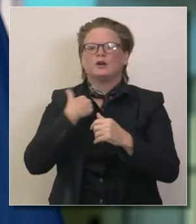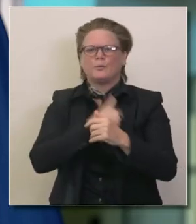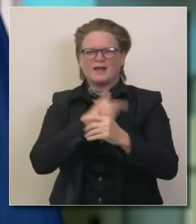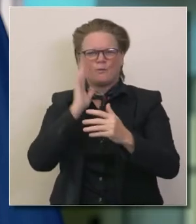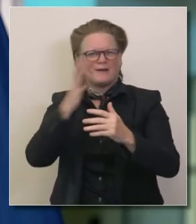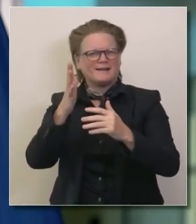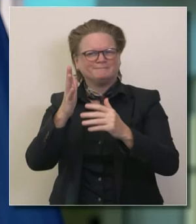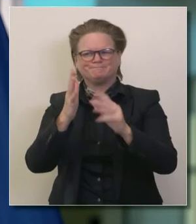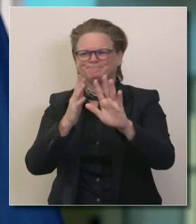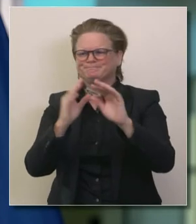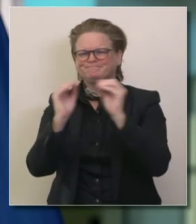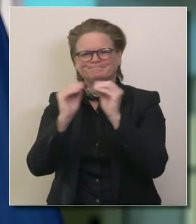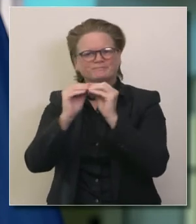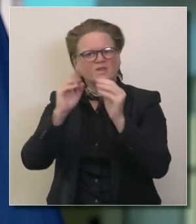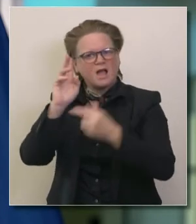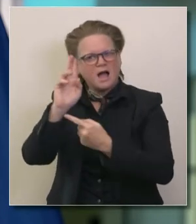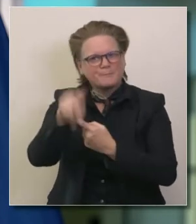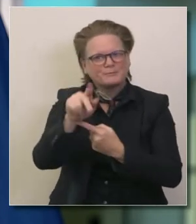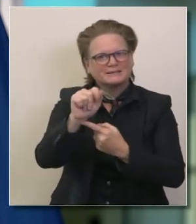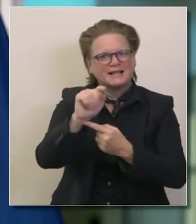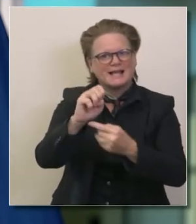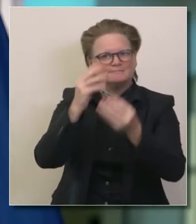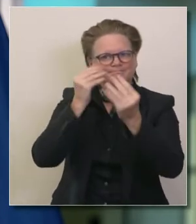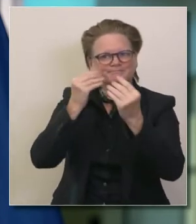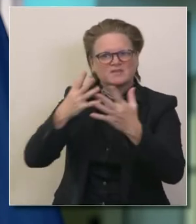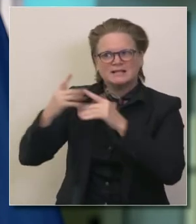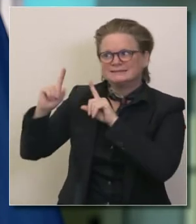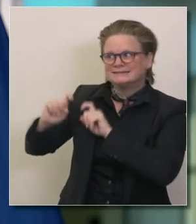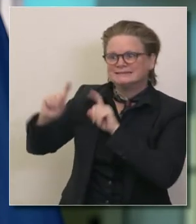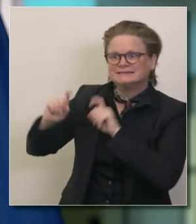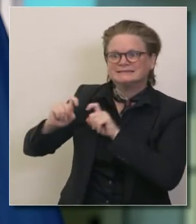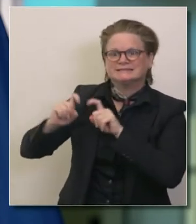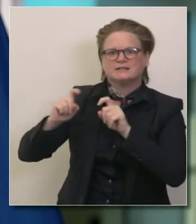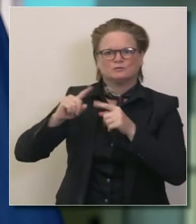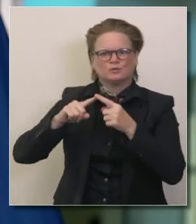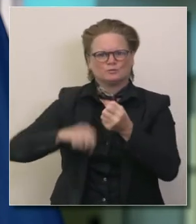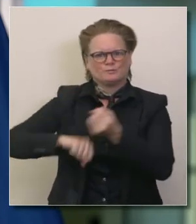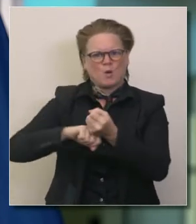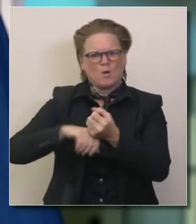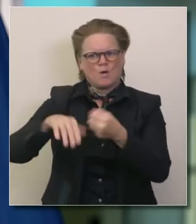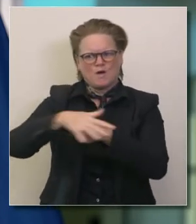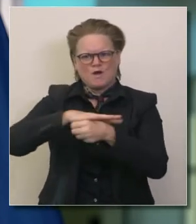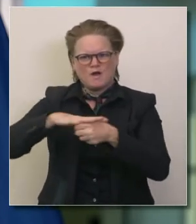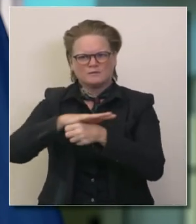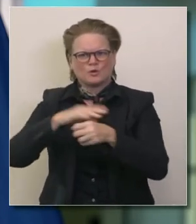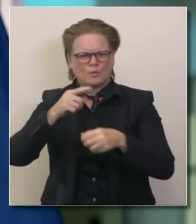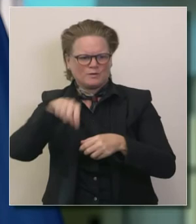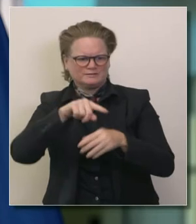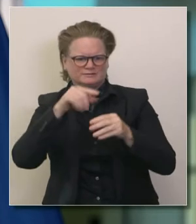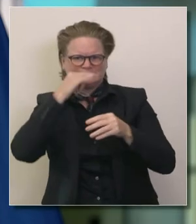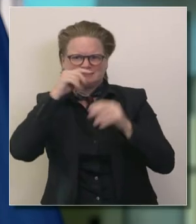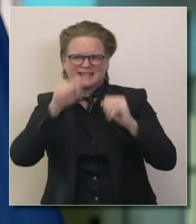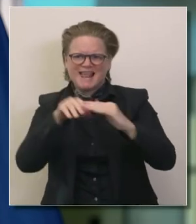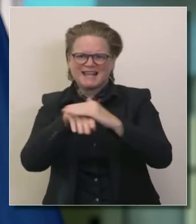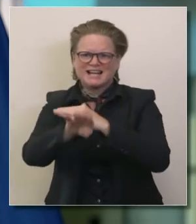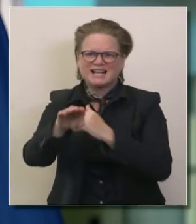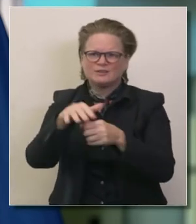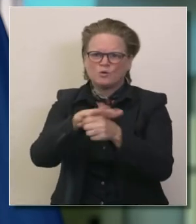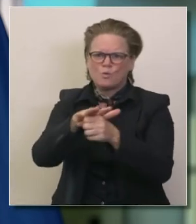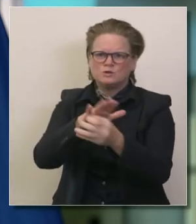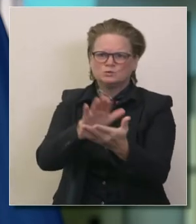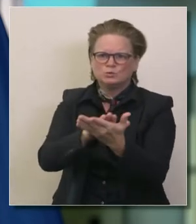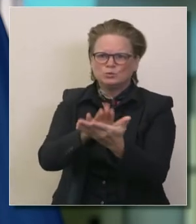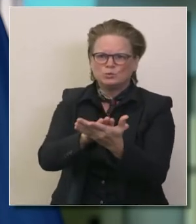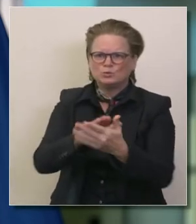más sobre las estrategias para administrar pruebas particularmente para abordar esta cuestión muy real para poder